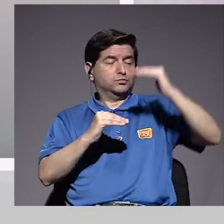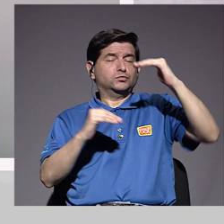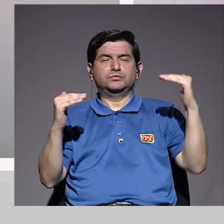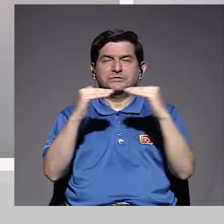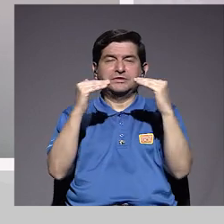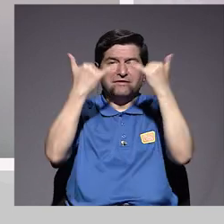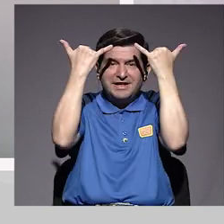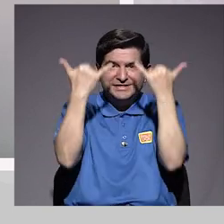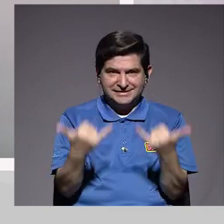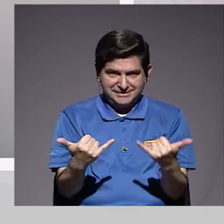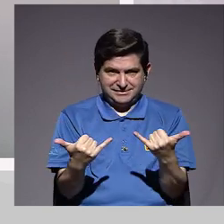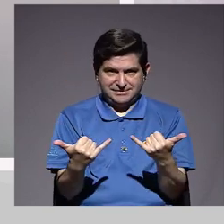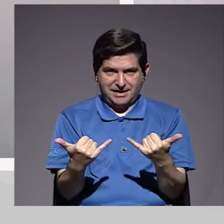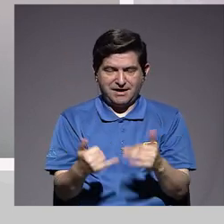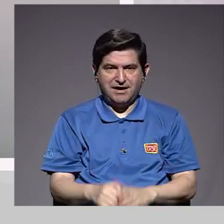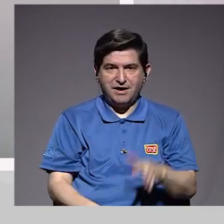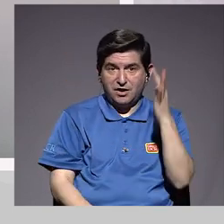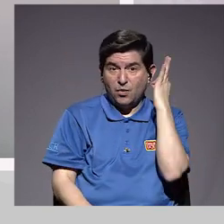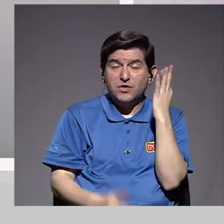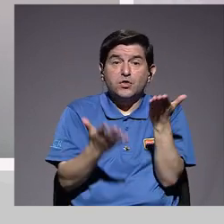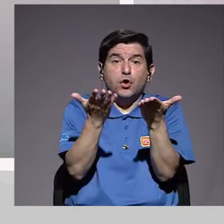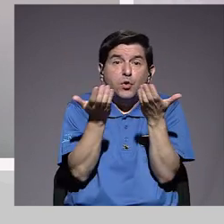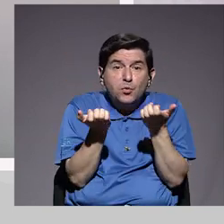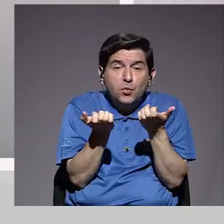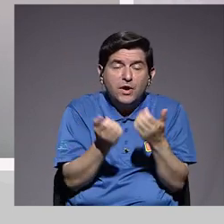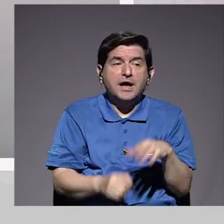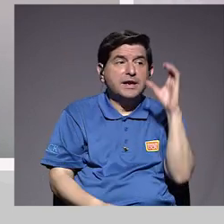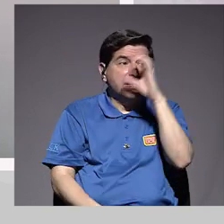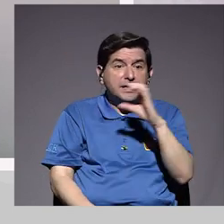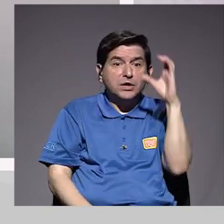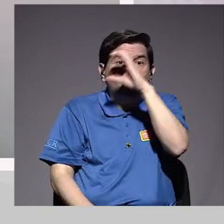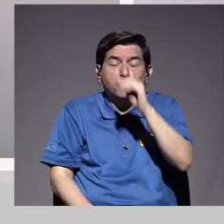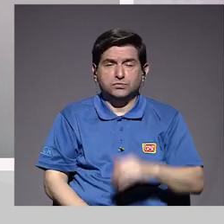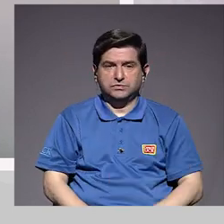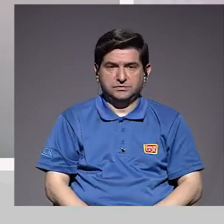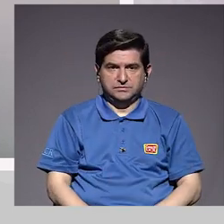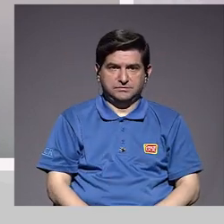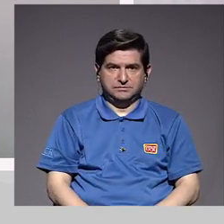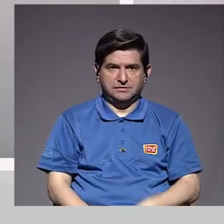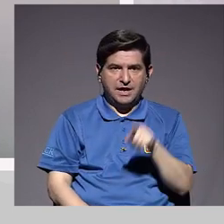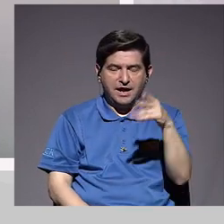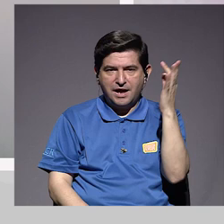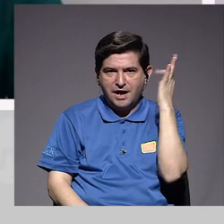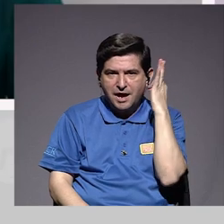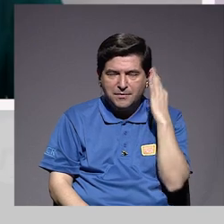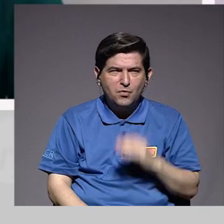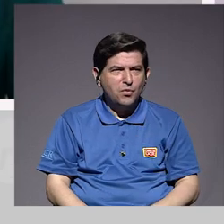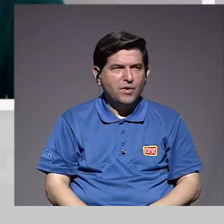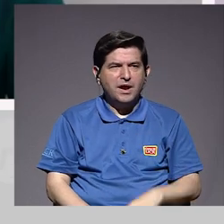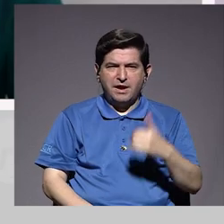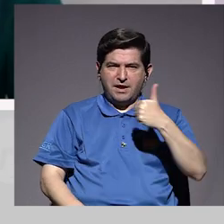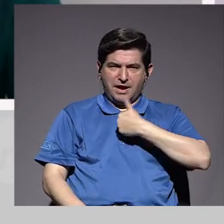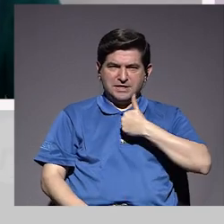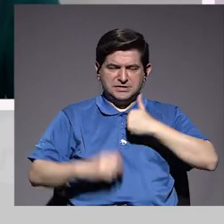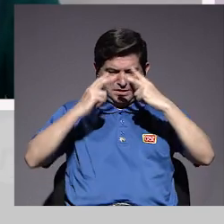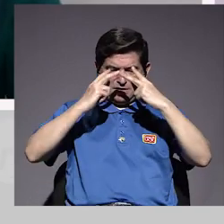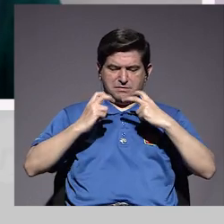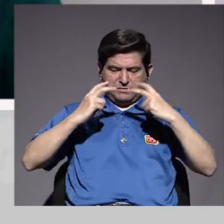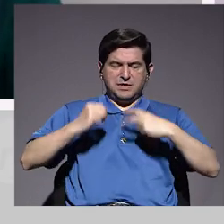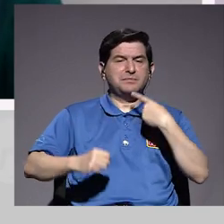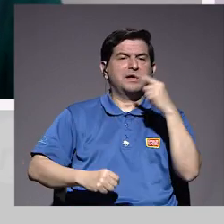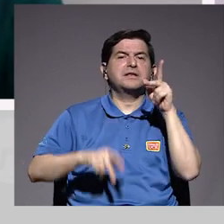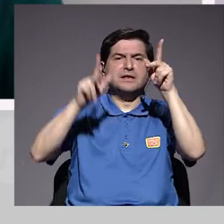cuando realmente es ella la que lo quiere y la que lo está buscando, ¿verdad? Cuando realmente la mujer se explora y entonces va